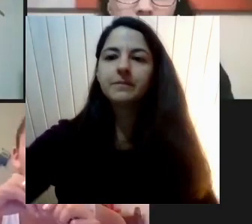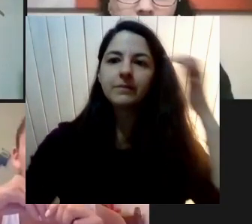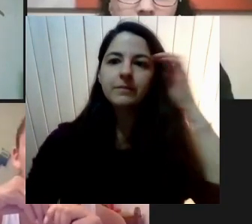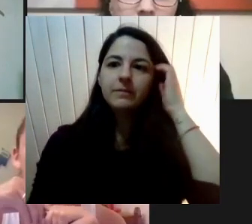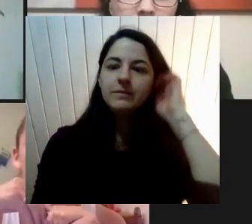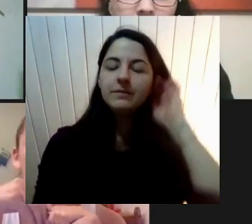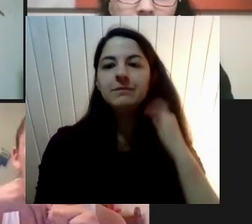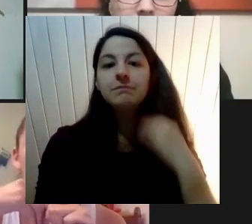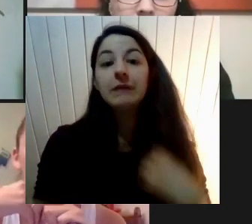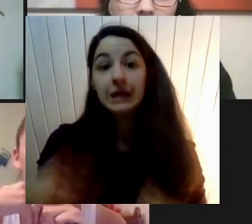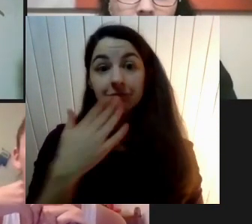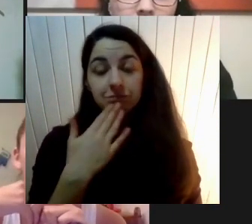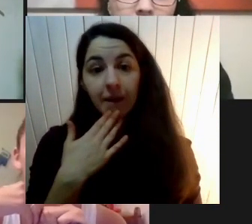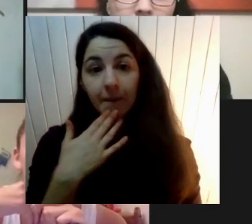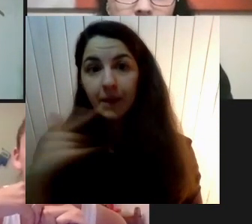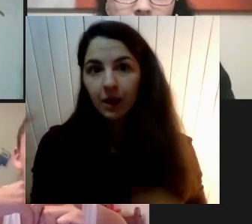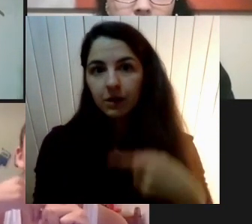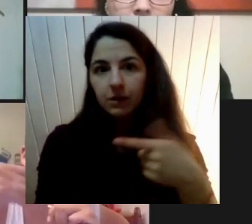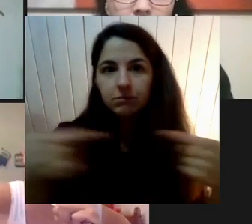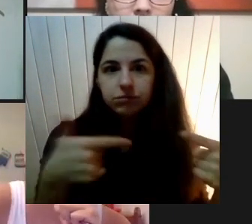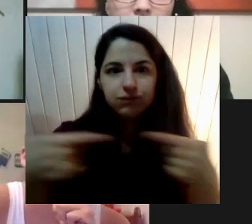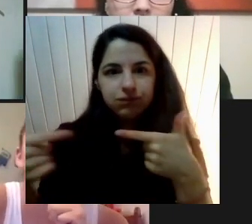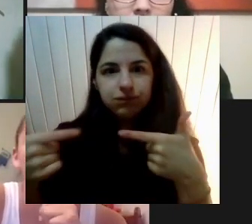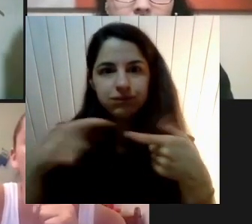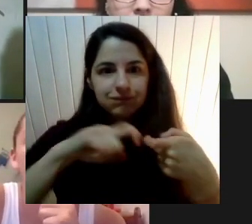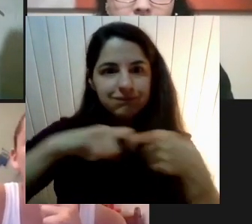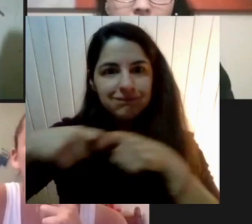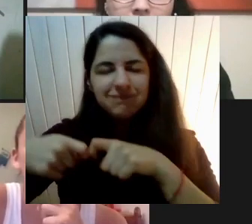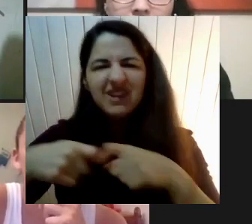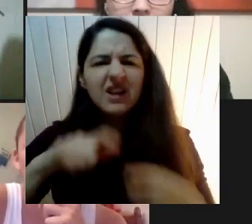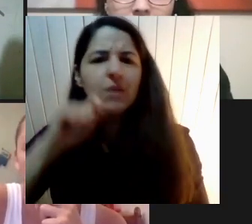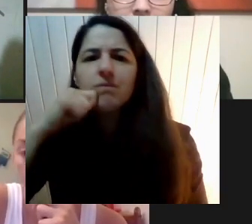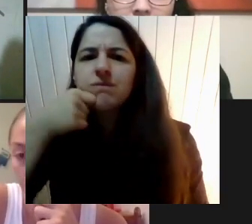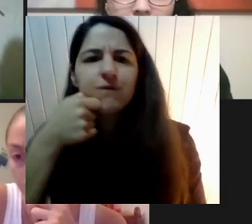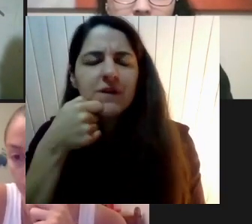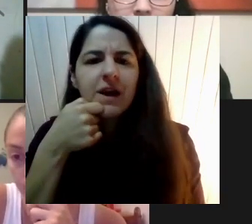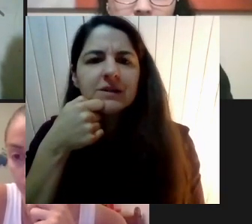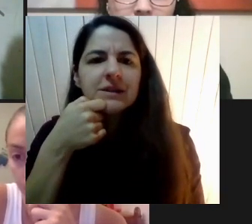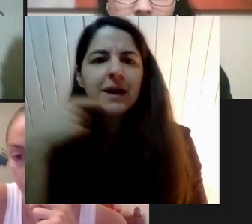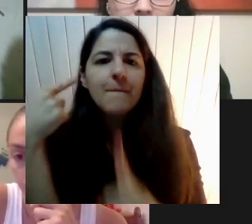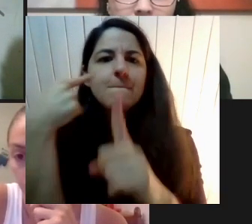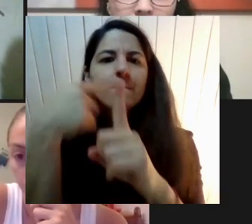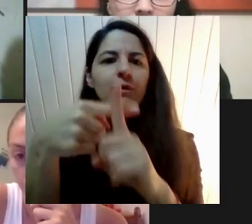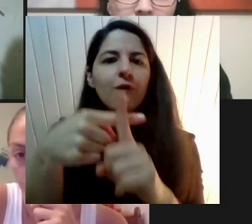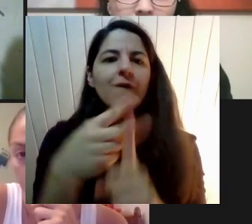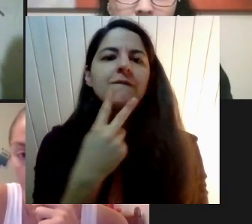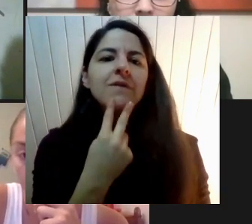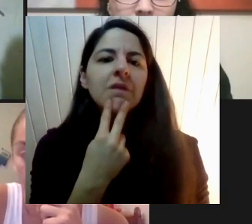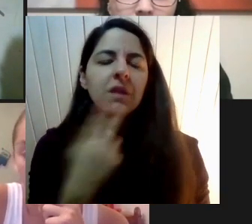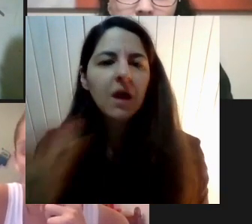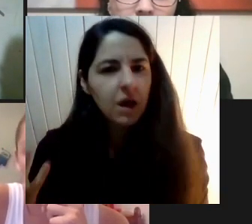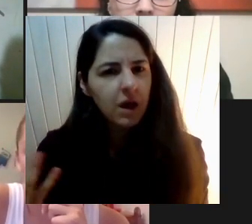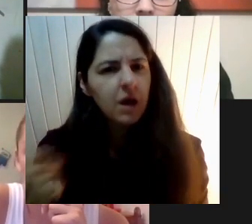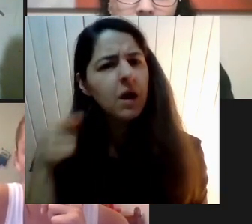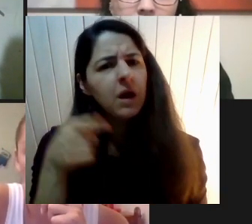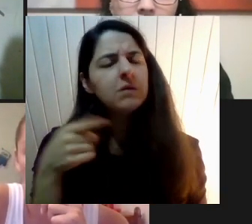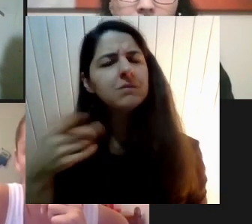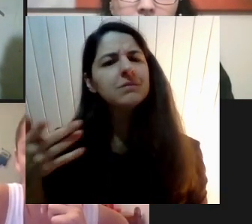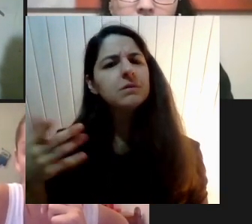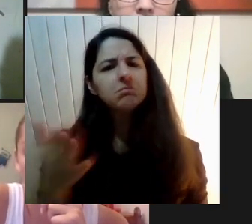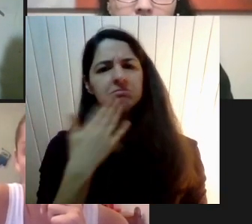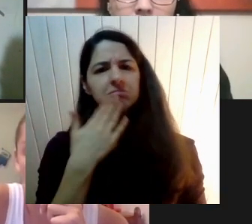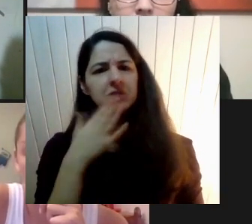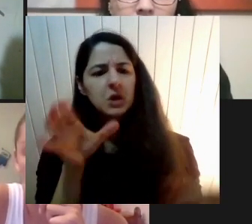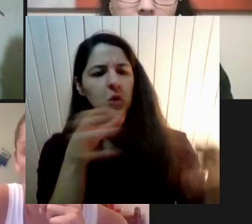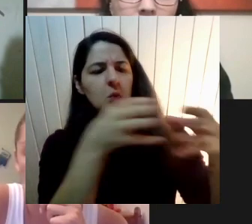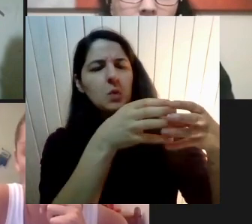Cuando nos enfrentamos A estos temas Exacto Quienes más Disputan La educación sexual O la educación no sexista Son los llamados Pro